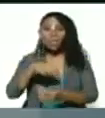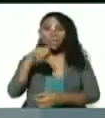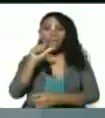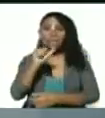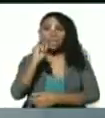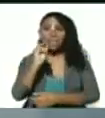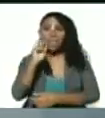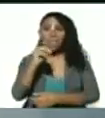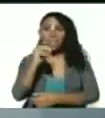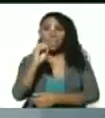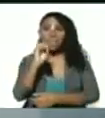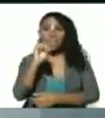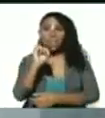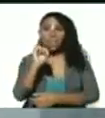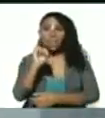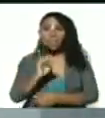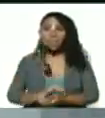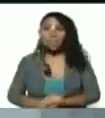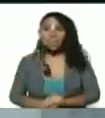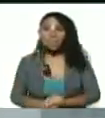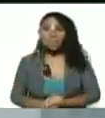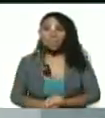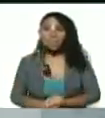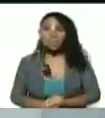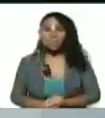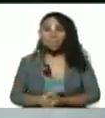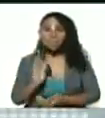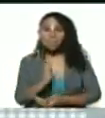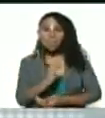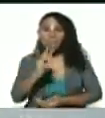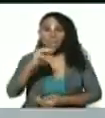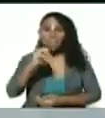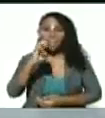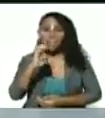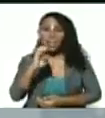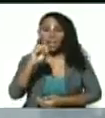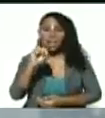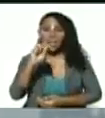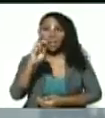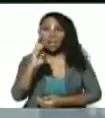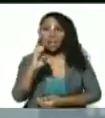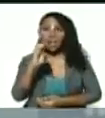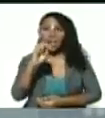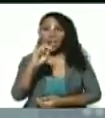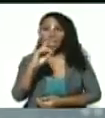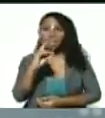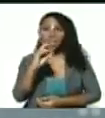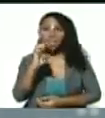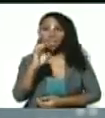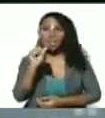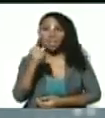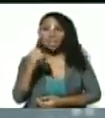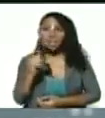Menéndez, no, Villegas.